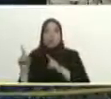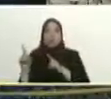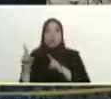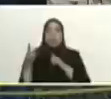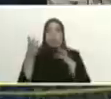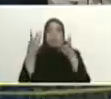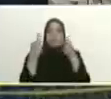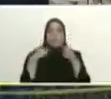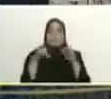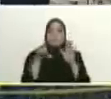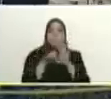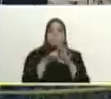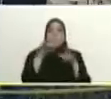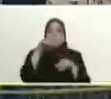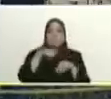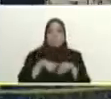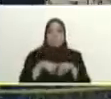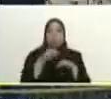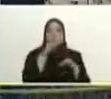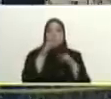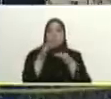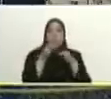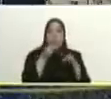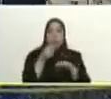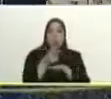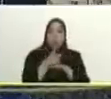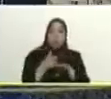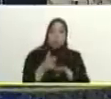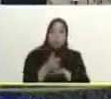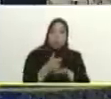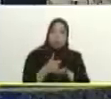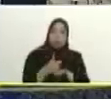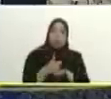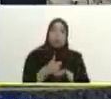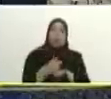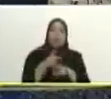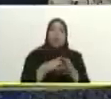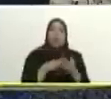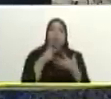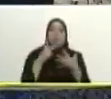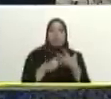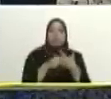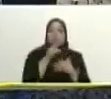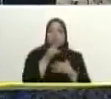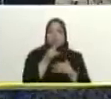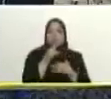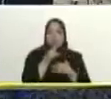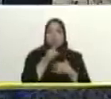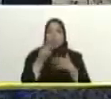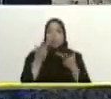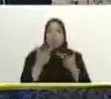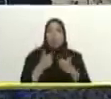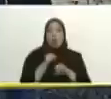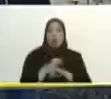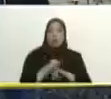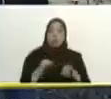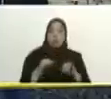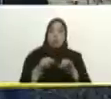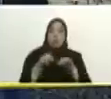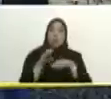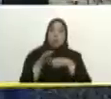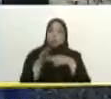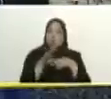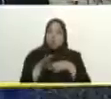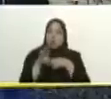Eloy y otros que están por acá cuando ya hablan del dragado o de lo que es la protección hidráulica debemos ir haciendo el mantenimiento para